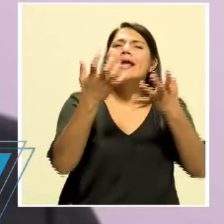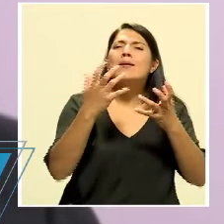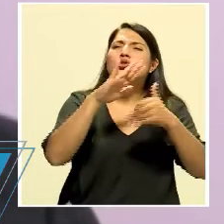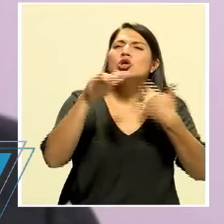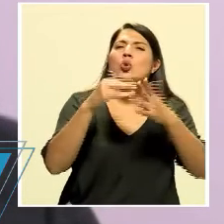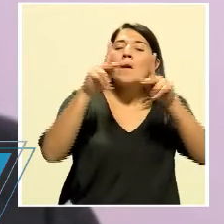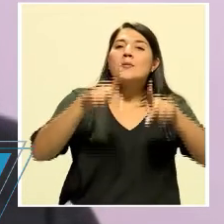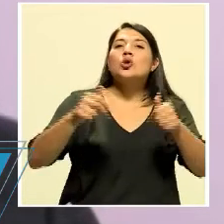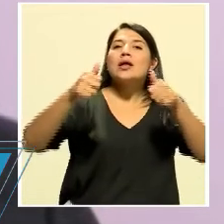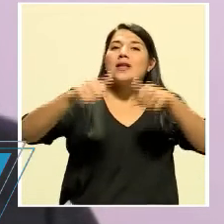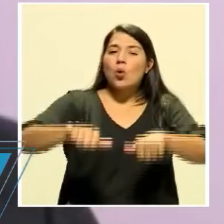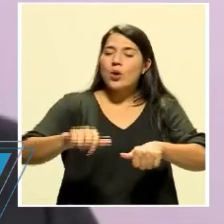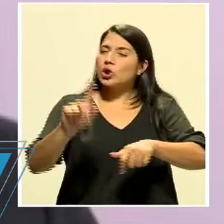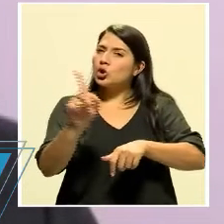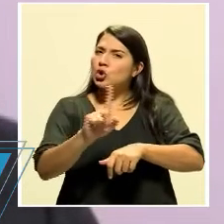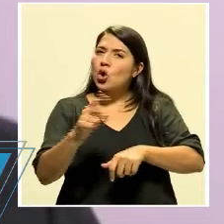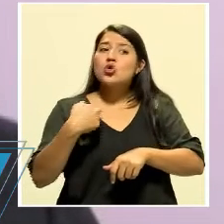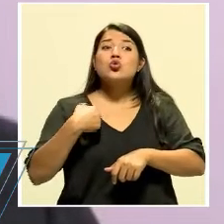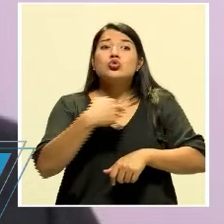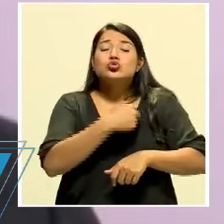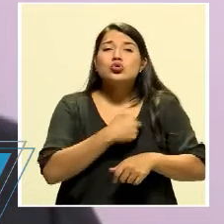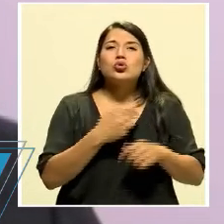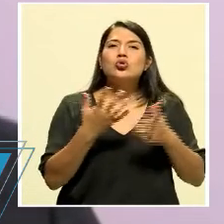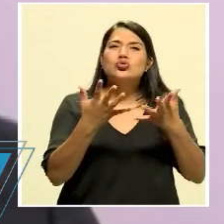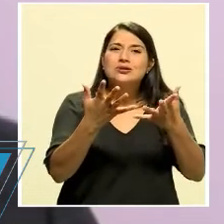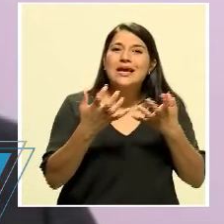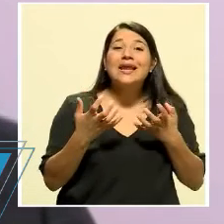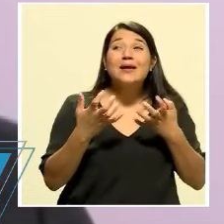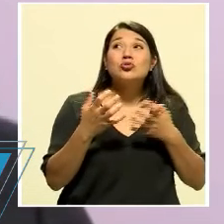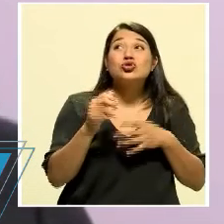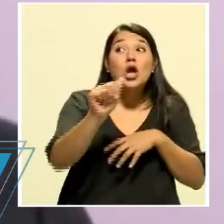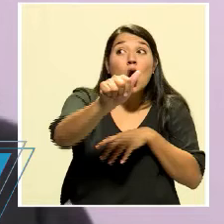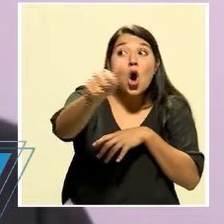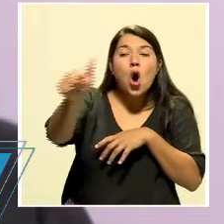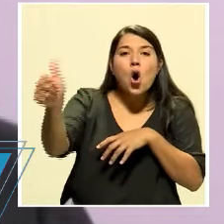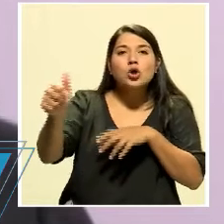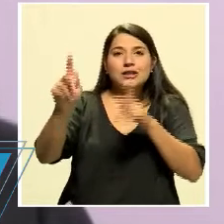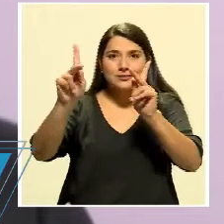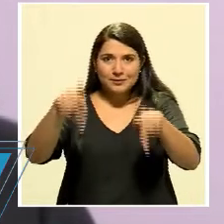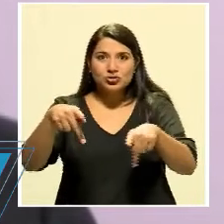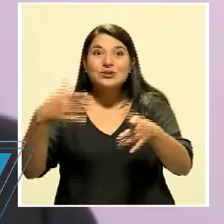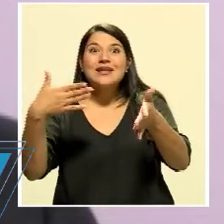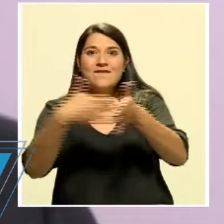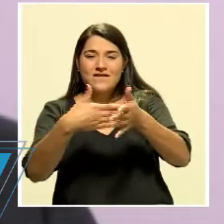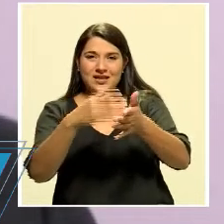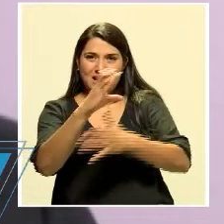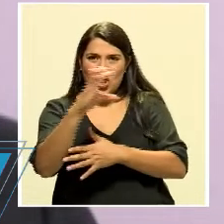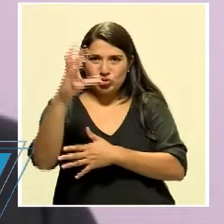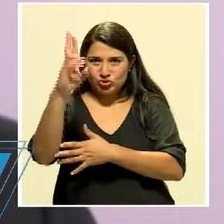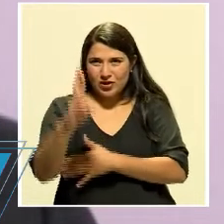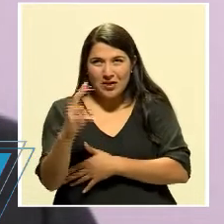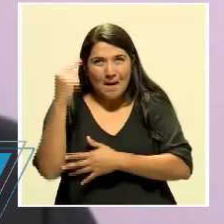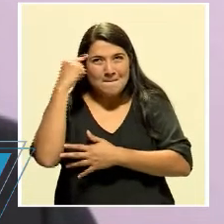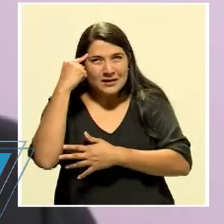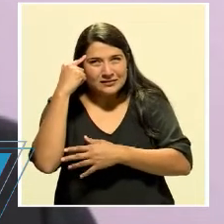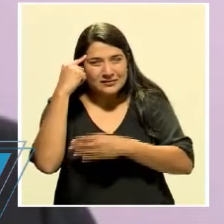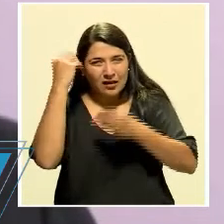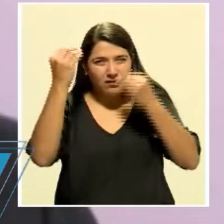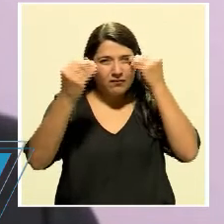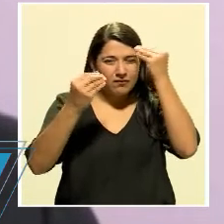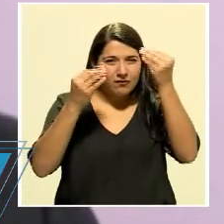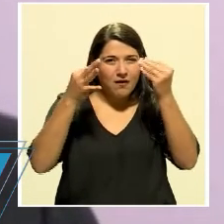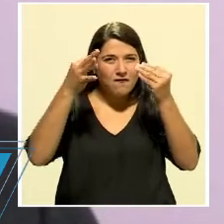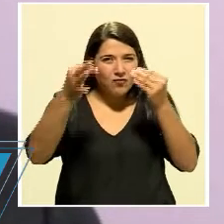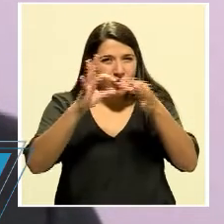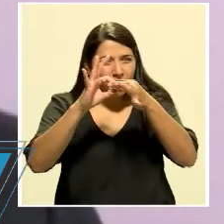medio de esto tan difícil, ojalá que no haya más bien cálculos políticos de otras personas que pueden hacerle daño a Costa Rica. Que no hayan cálculos egoístas